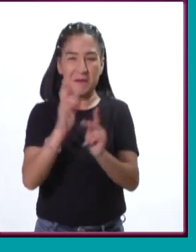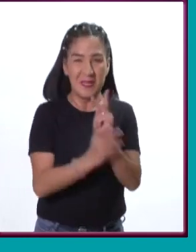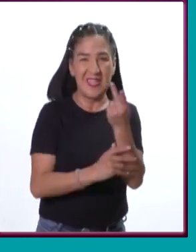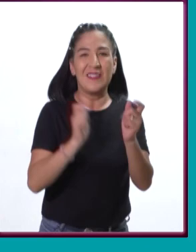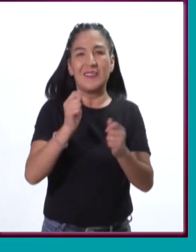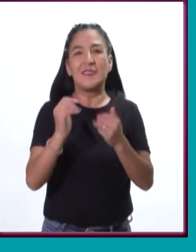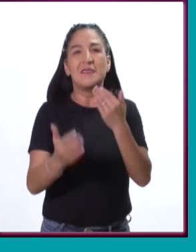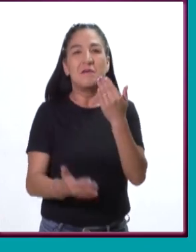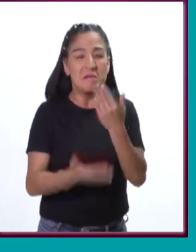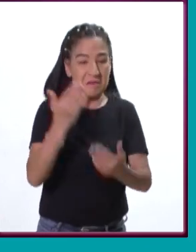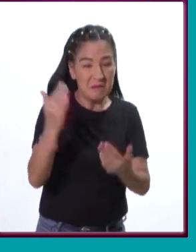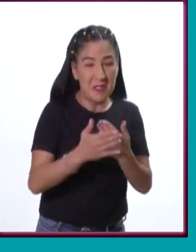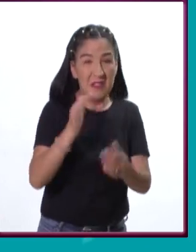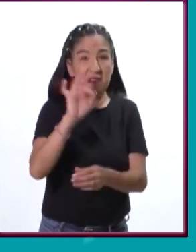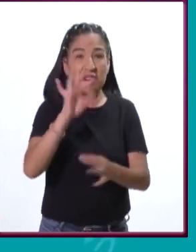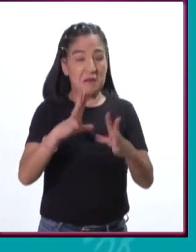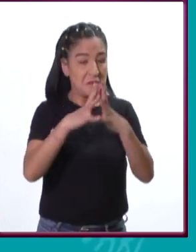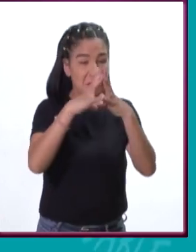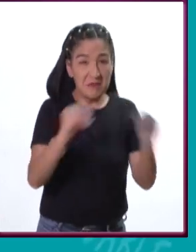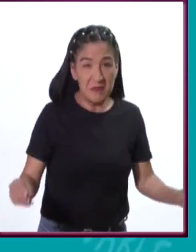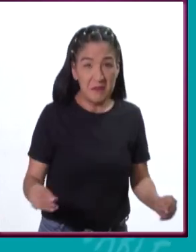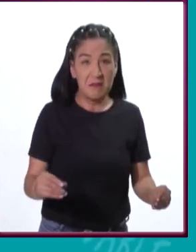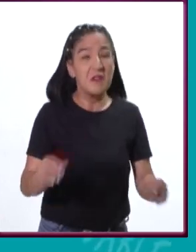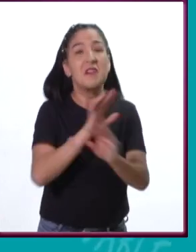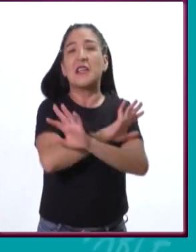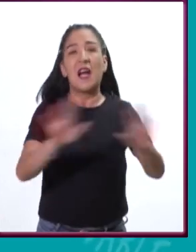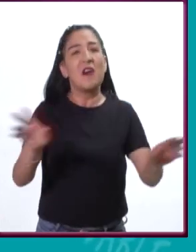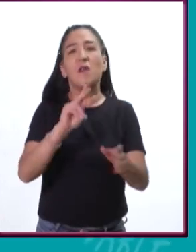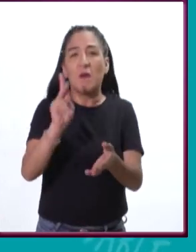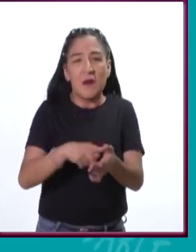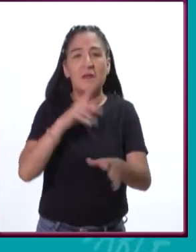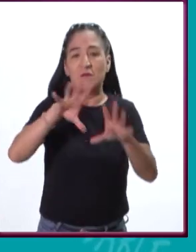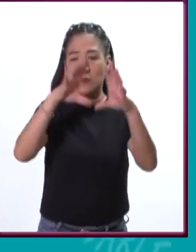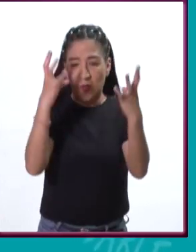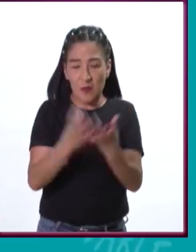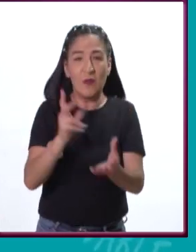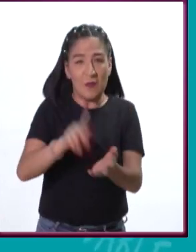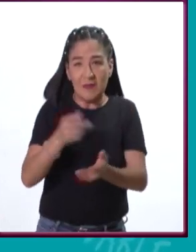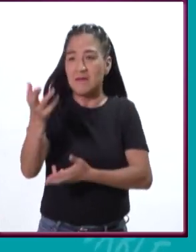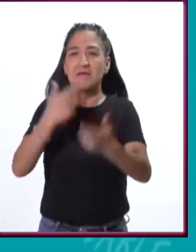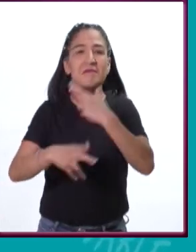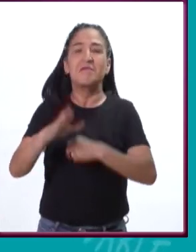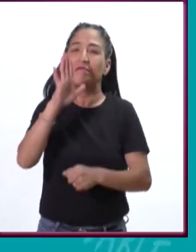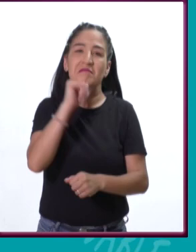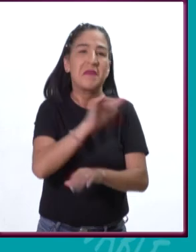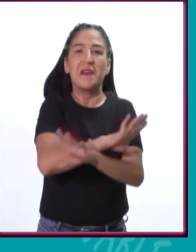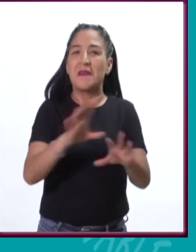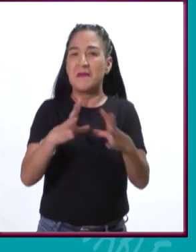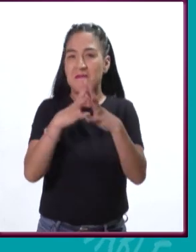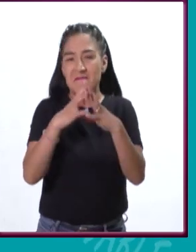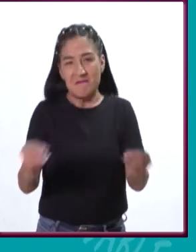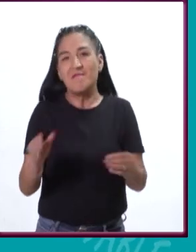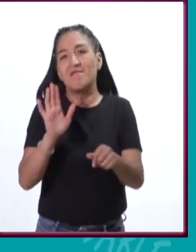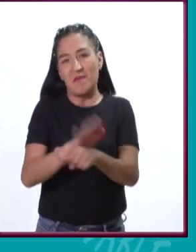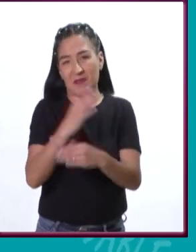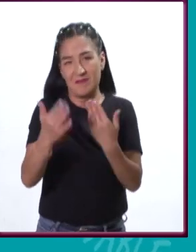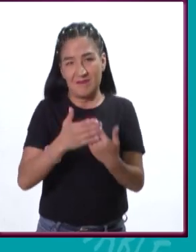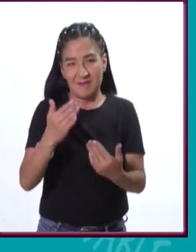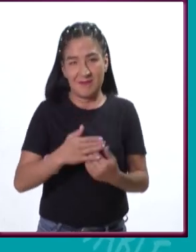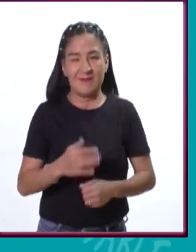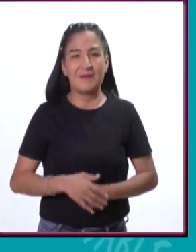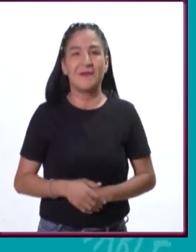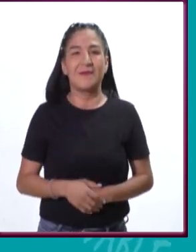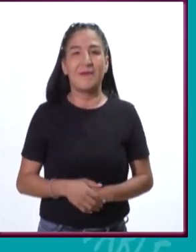que yo llamaría la joya de la corona de la protección para particularmente los organismos